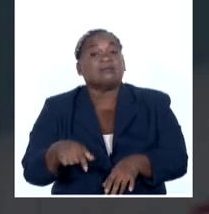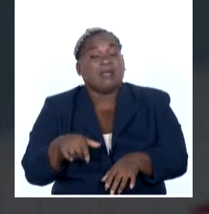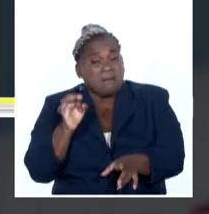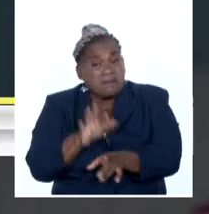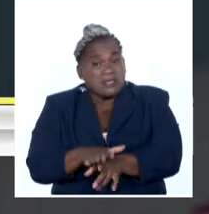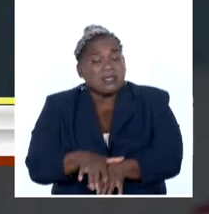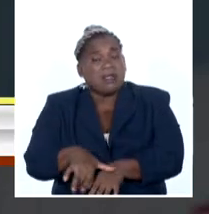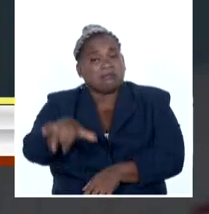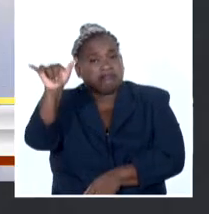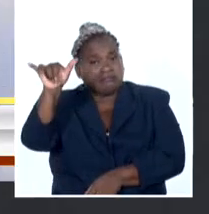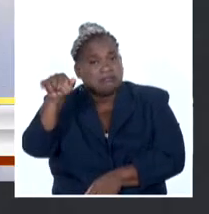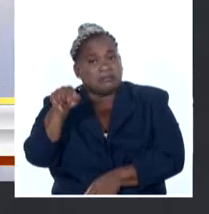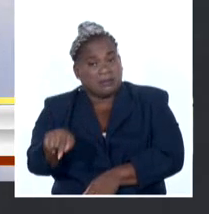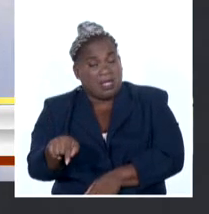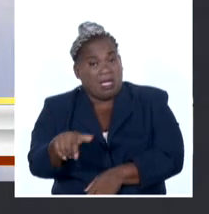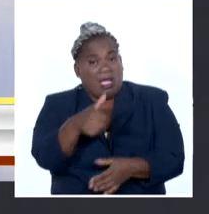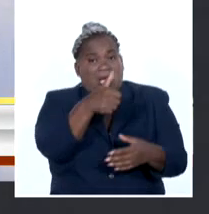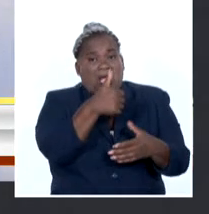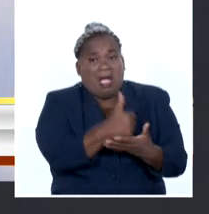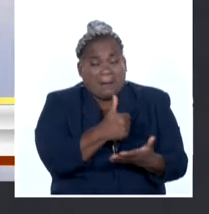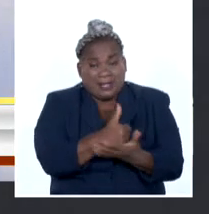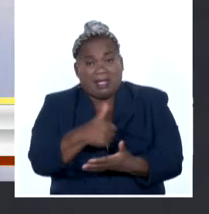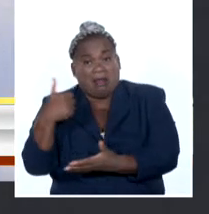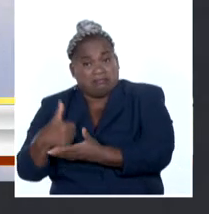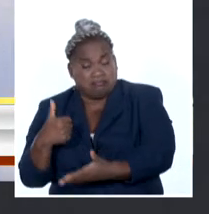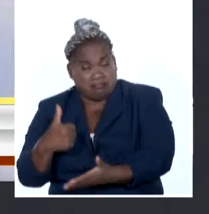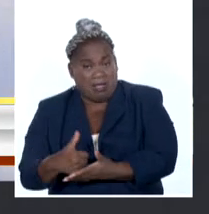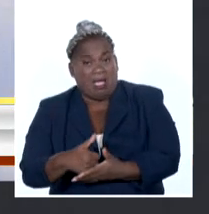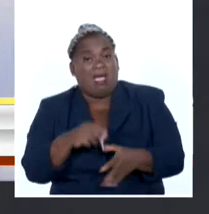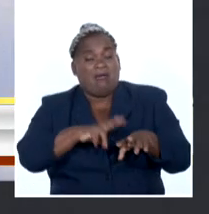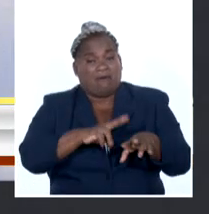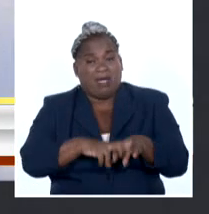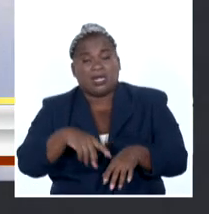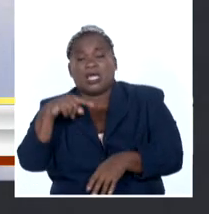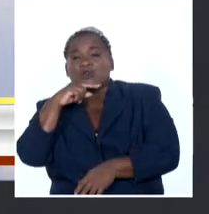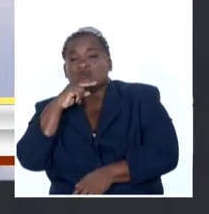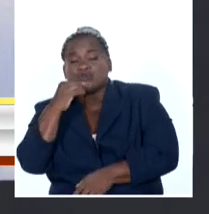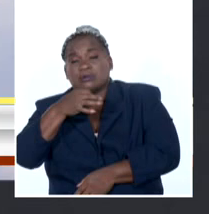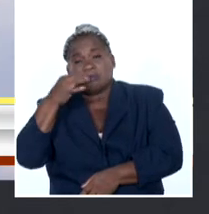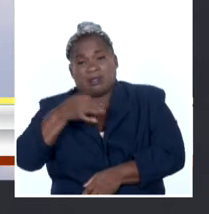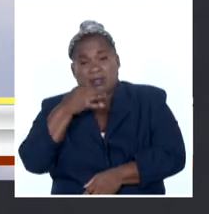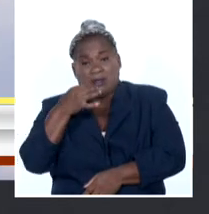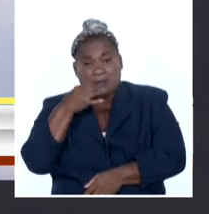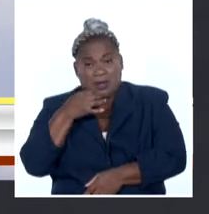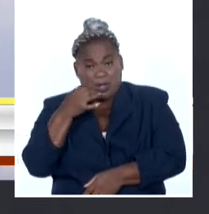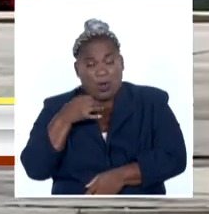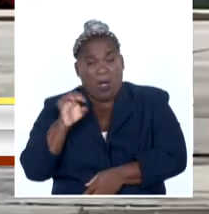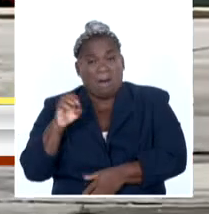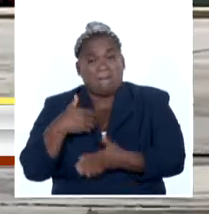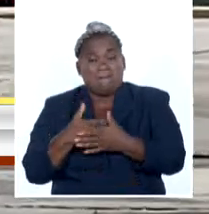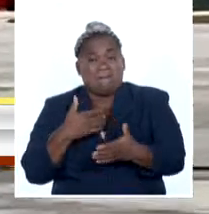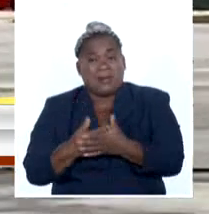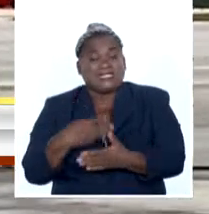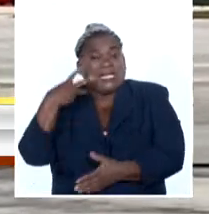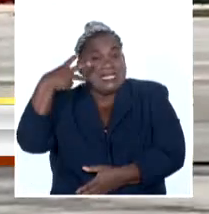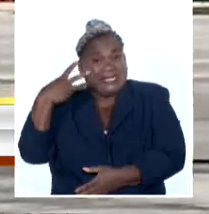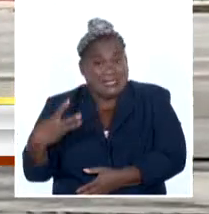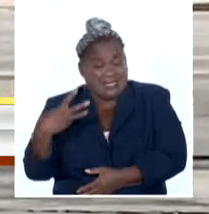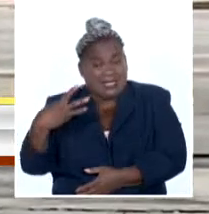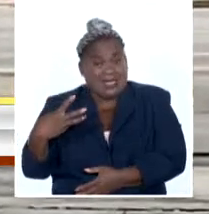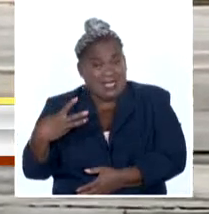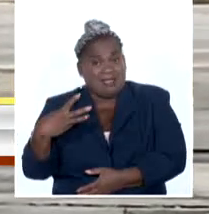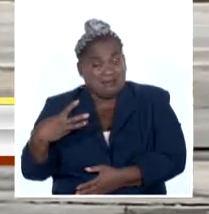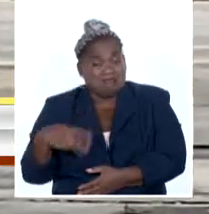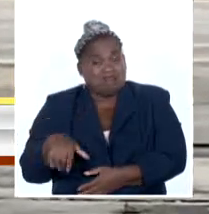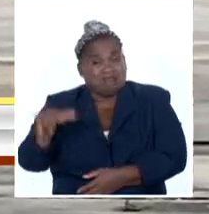las capitales de ambos países. La embajada rusa recordó que la compañía sumará un tercer vuelo con frecuencia semanal en la ruta